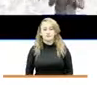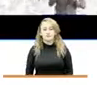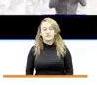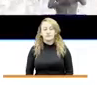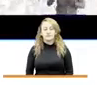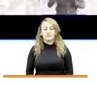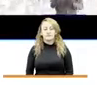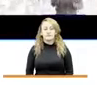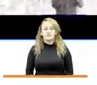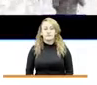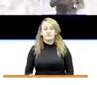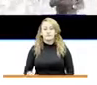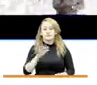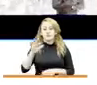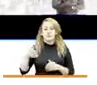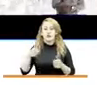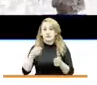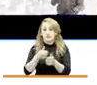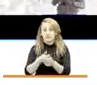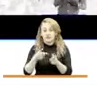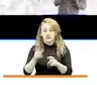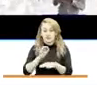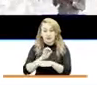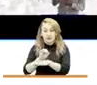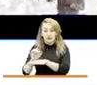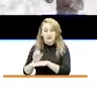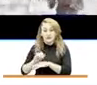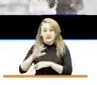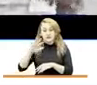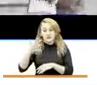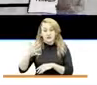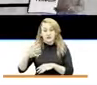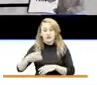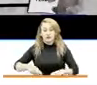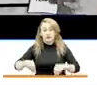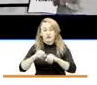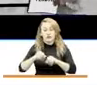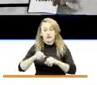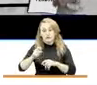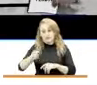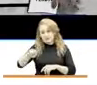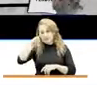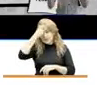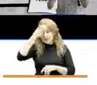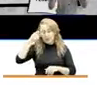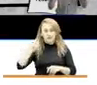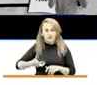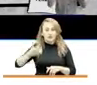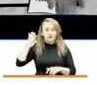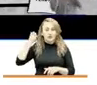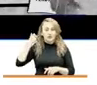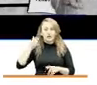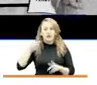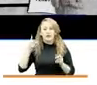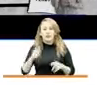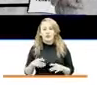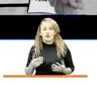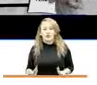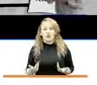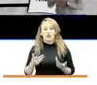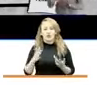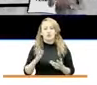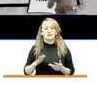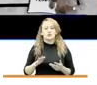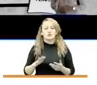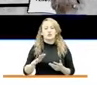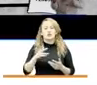Brindamos asistencia a cinco entidades territoriales en temas de memoria histórica y la formulación de una acción de memoria